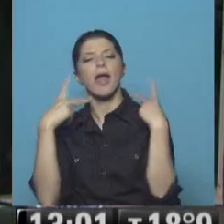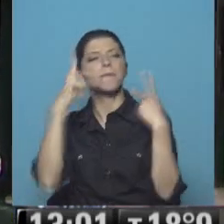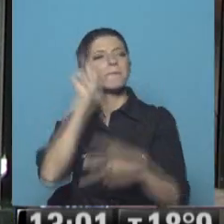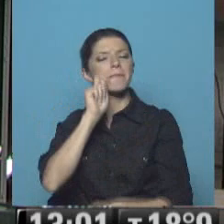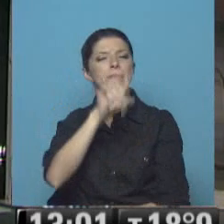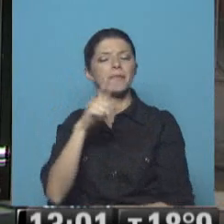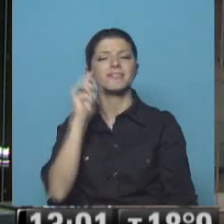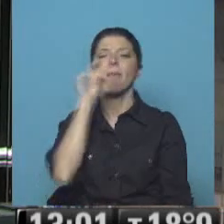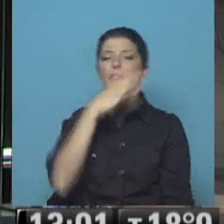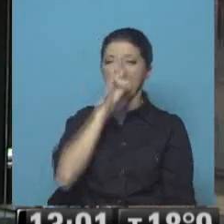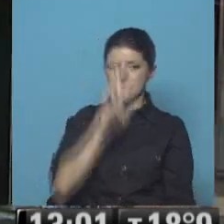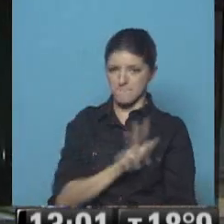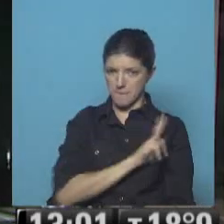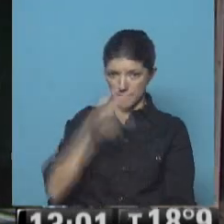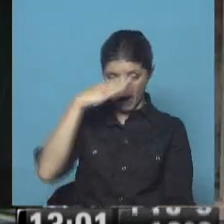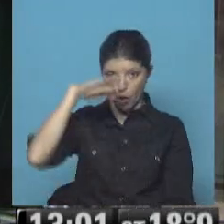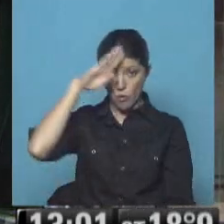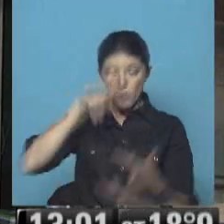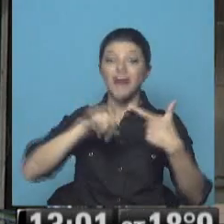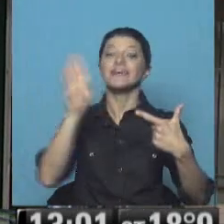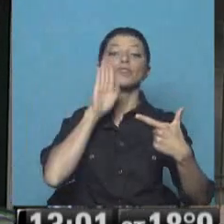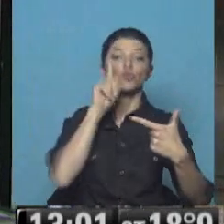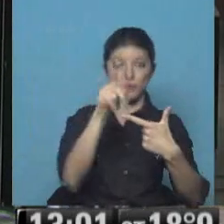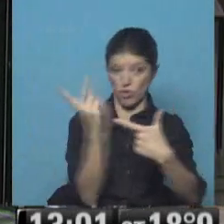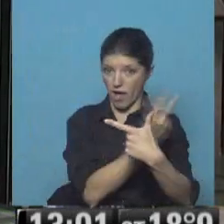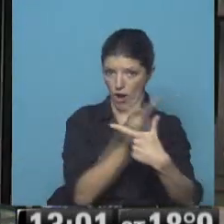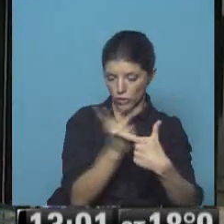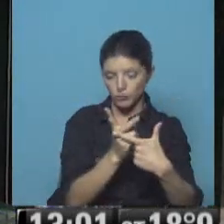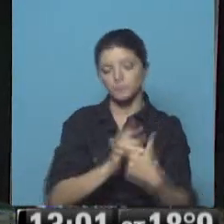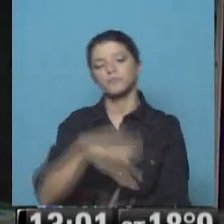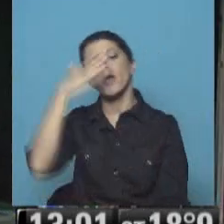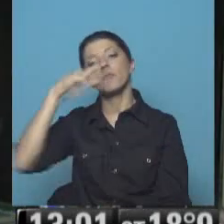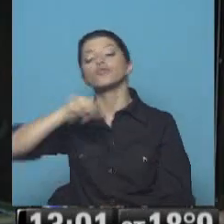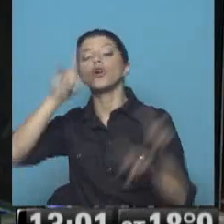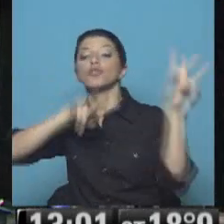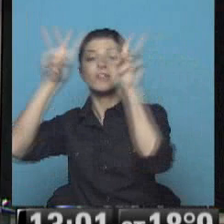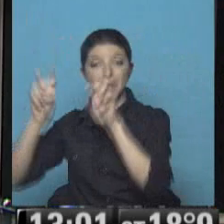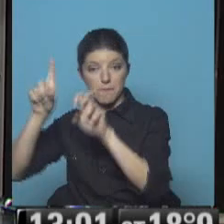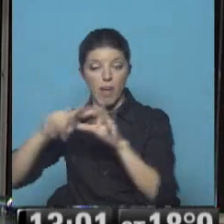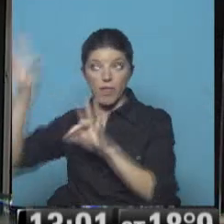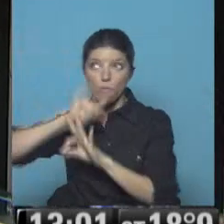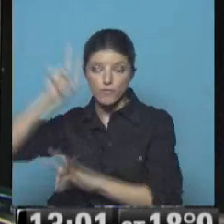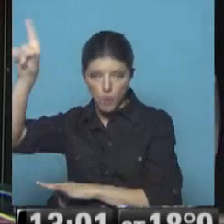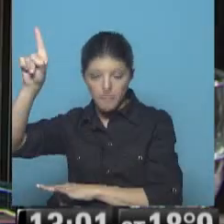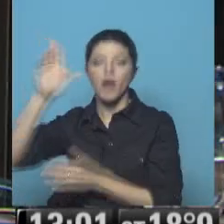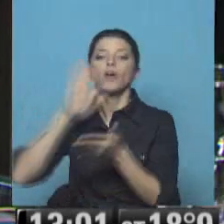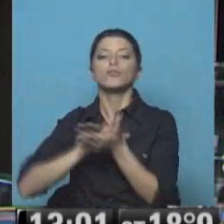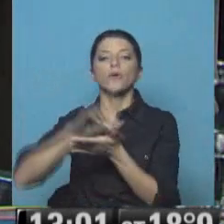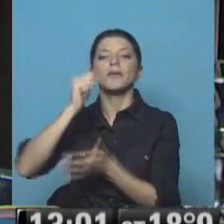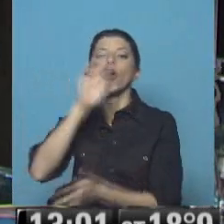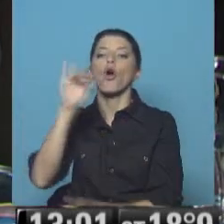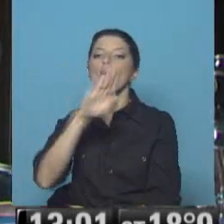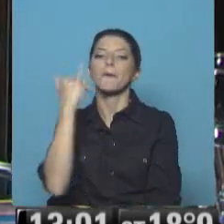Estados Unidos, y el otro gran tema que está sacudiendo a Europa ahora es la figura de Jeremy Corbyn